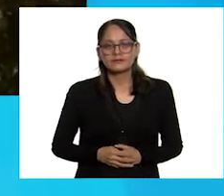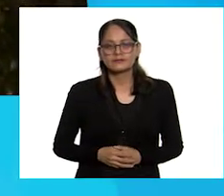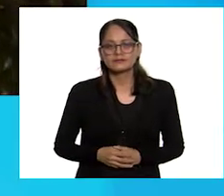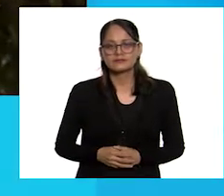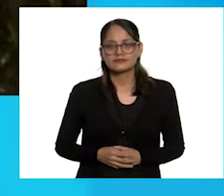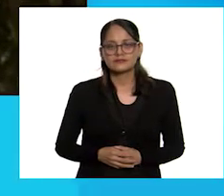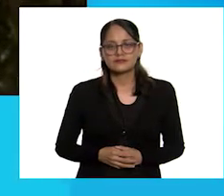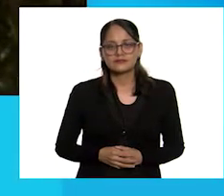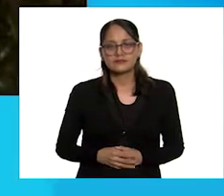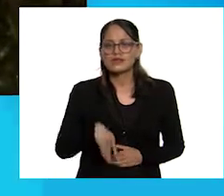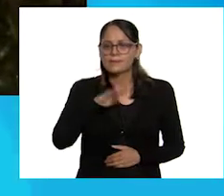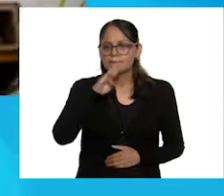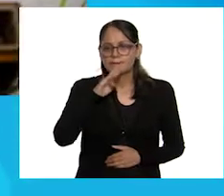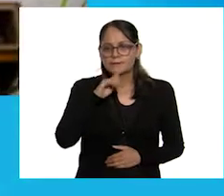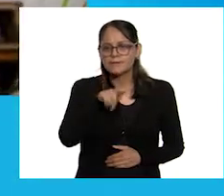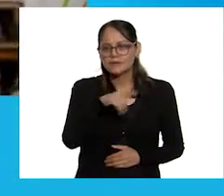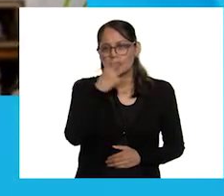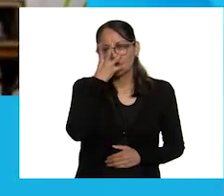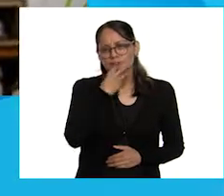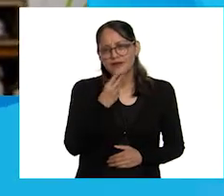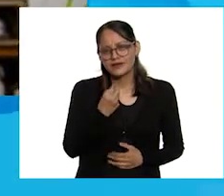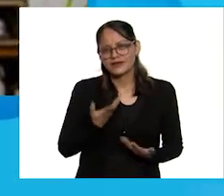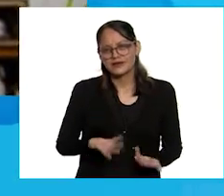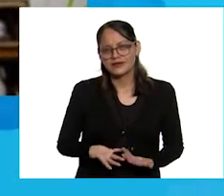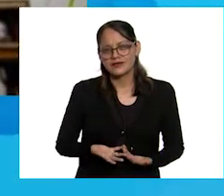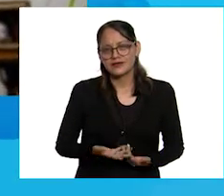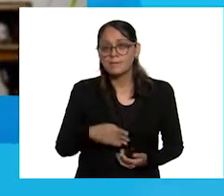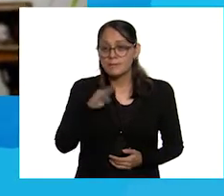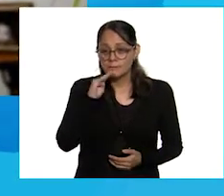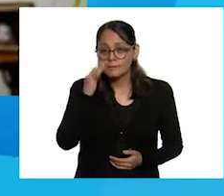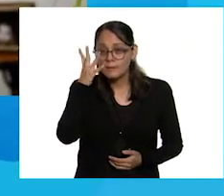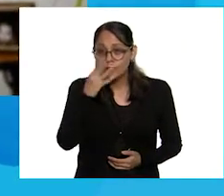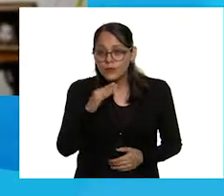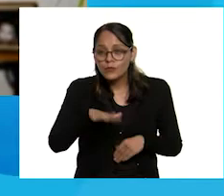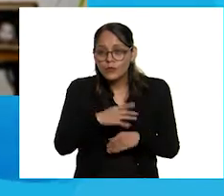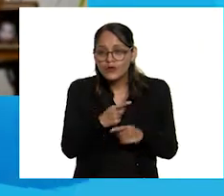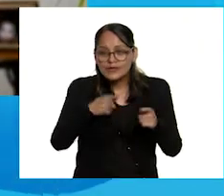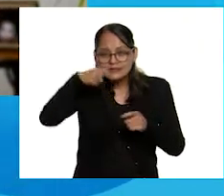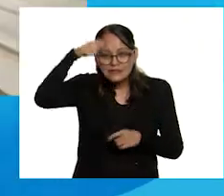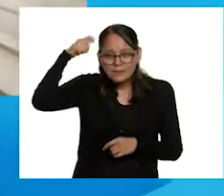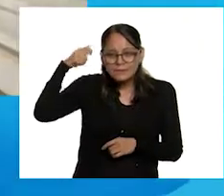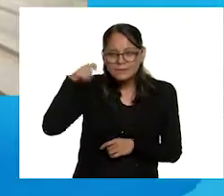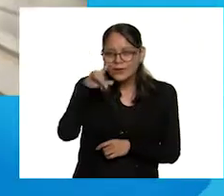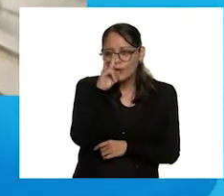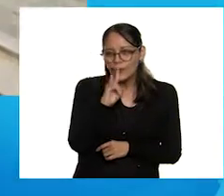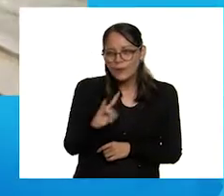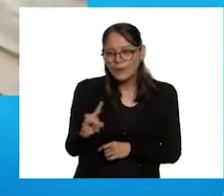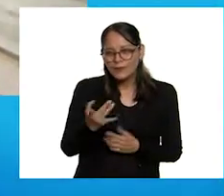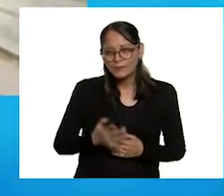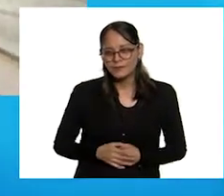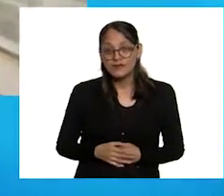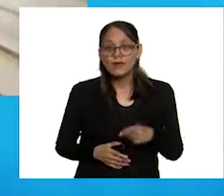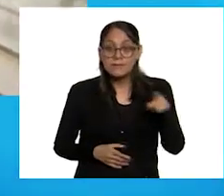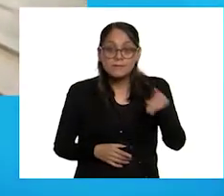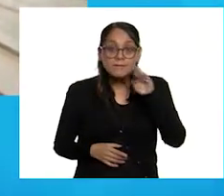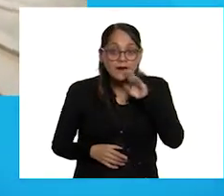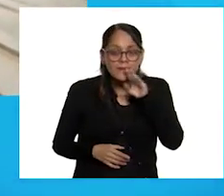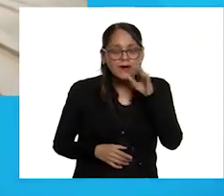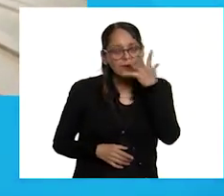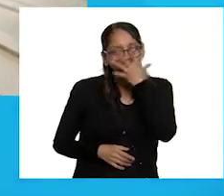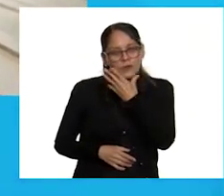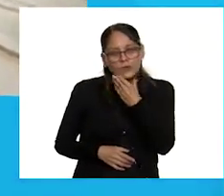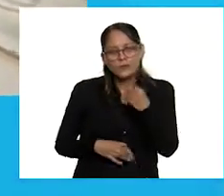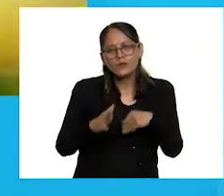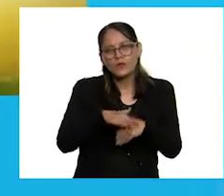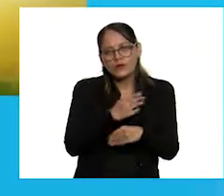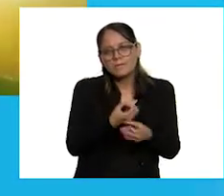Mi mamá es muy bonita. Mi mamá es bonita porque se pina muy guapa. Es bonita porque me